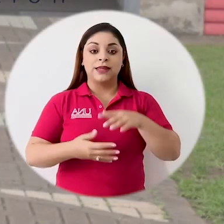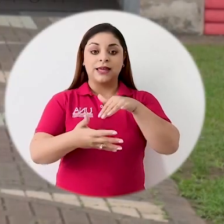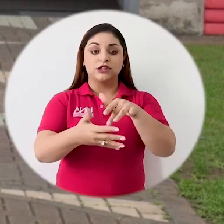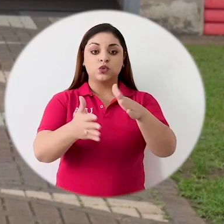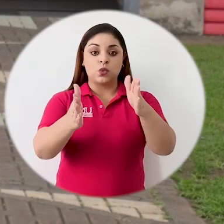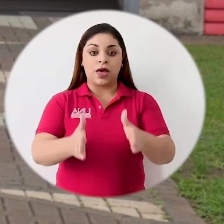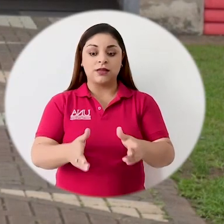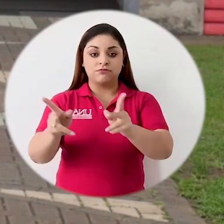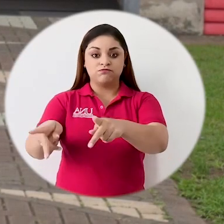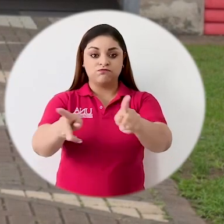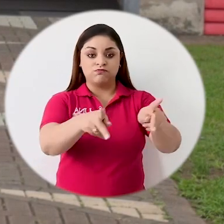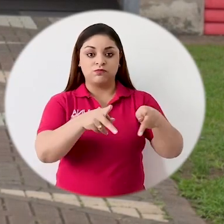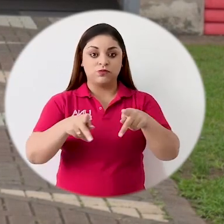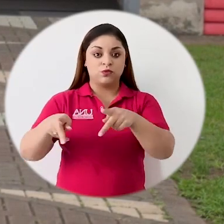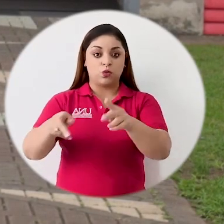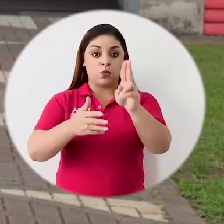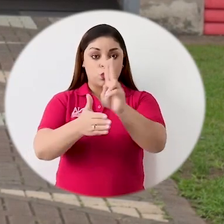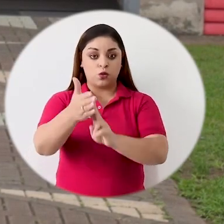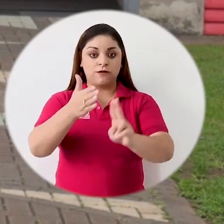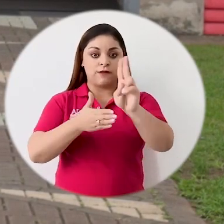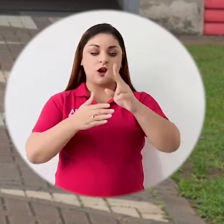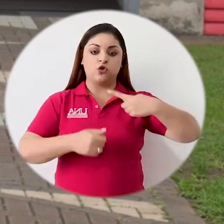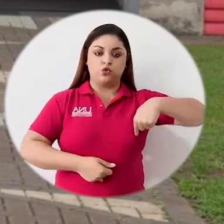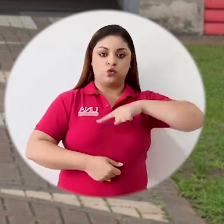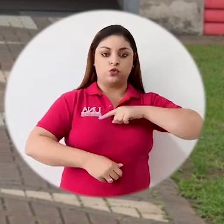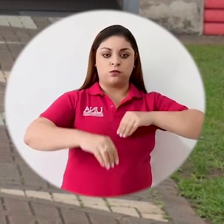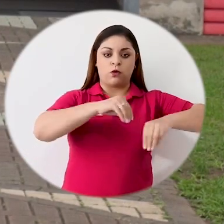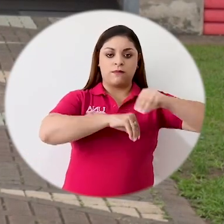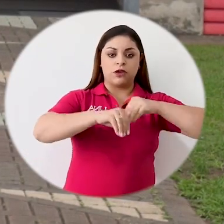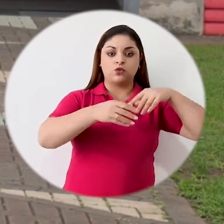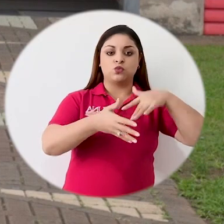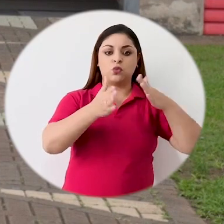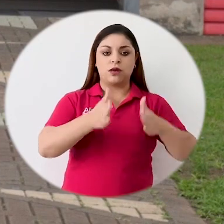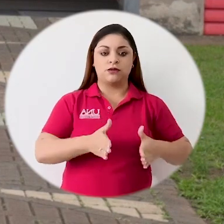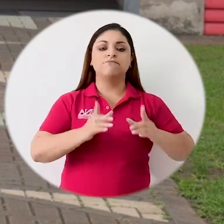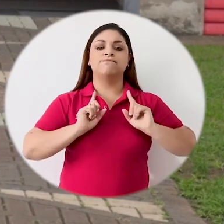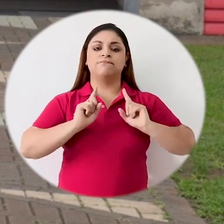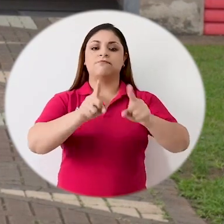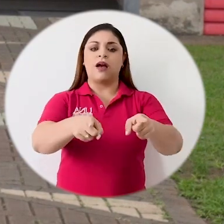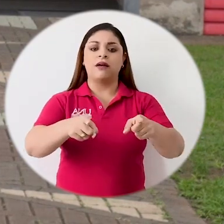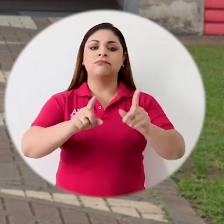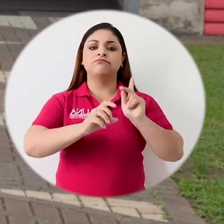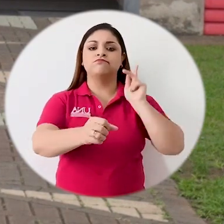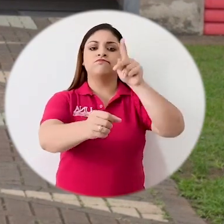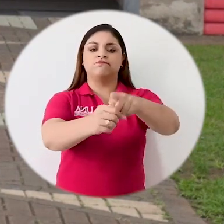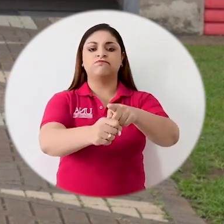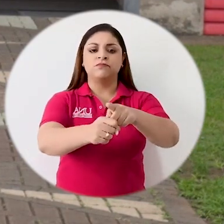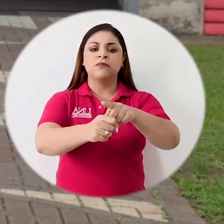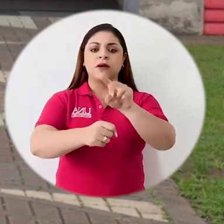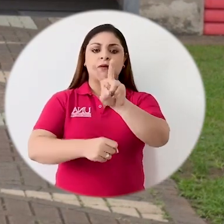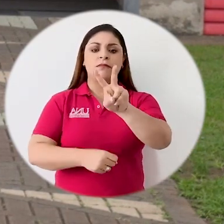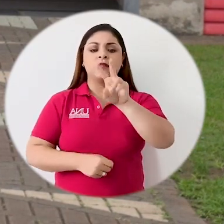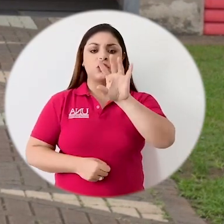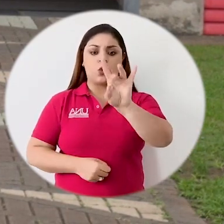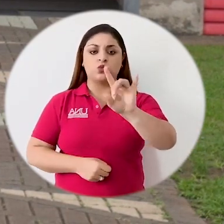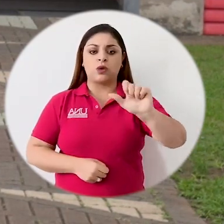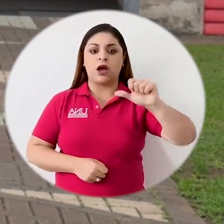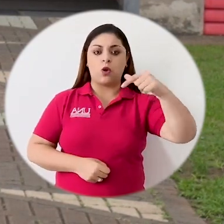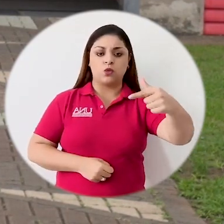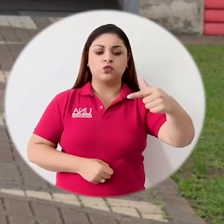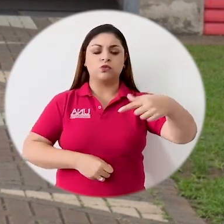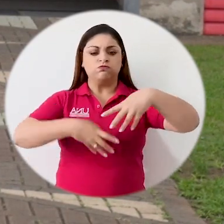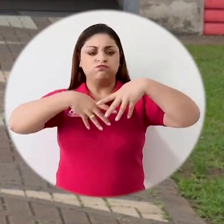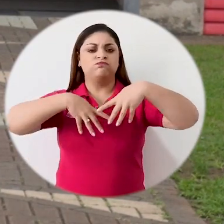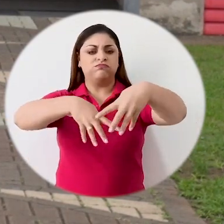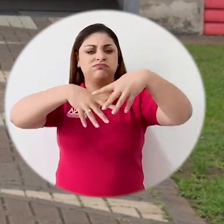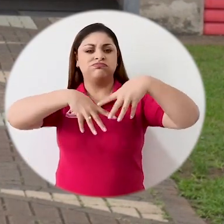Las personas estudiantes universitarias, así como también el movimiento estudiantil, vamos a participar el 28 y 29 de agosto